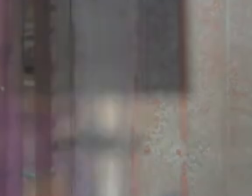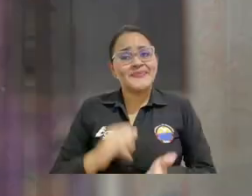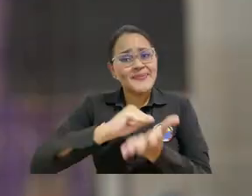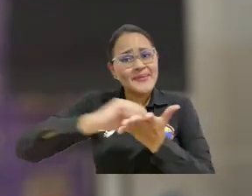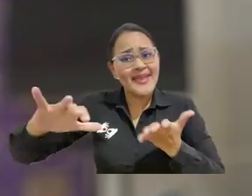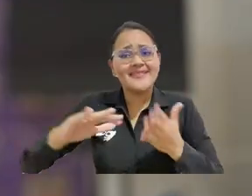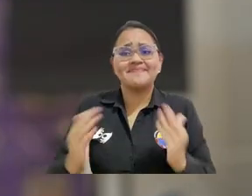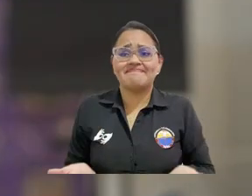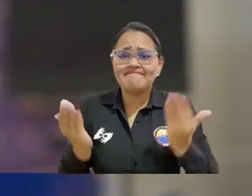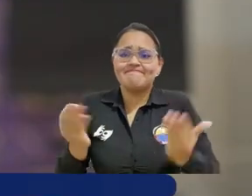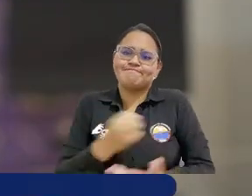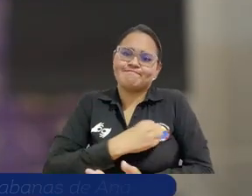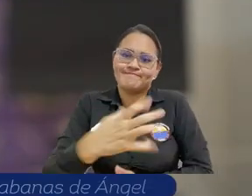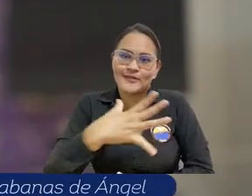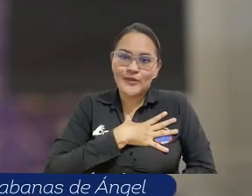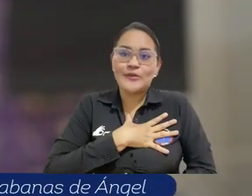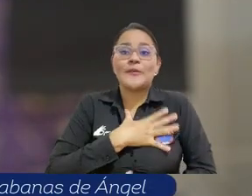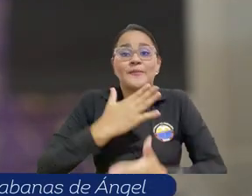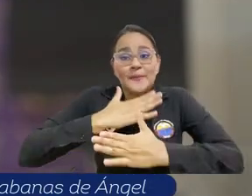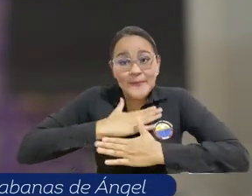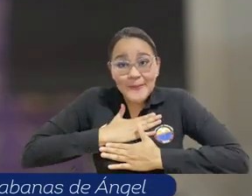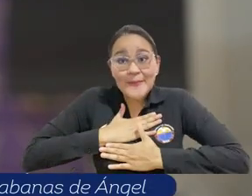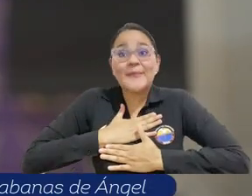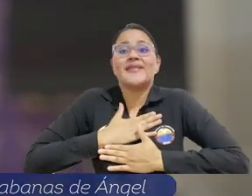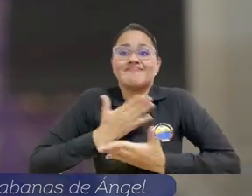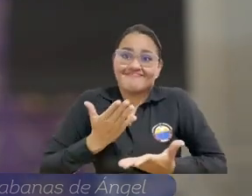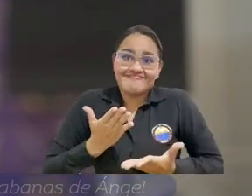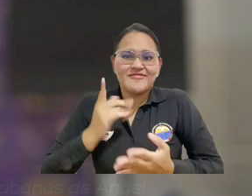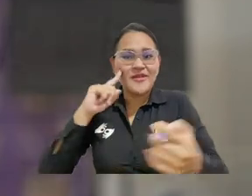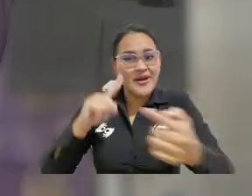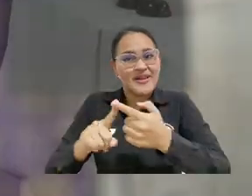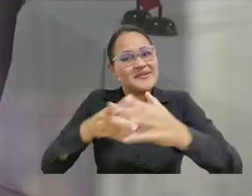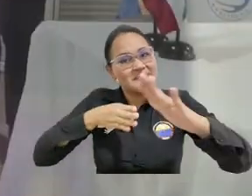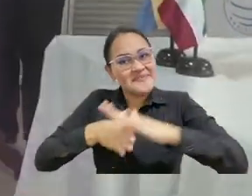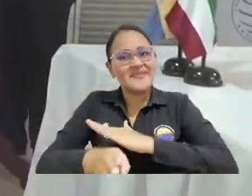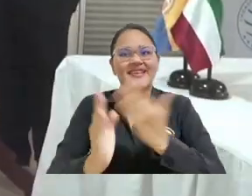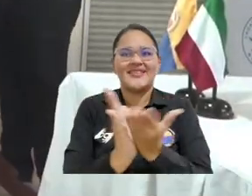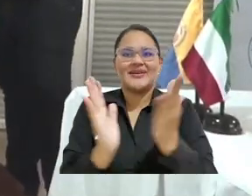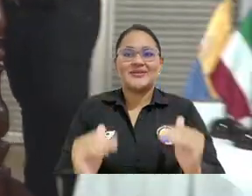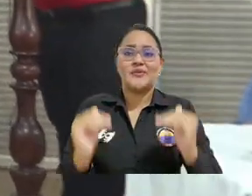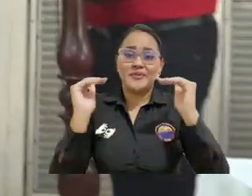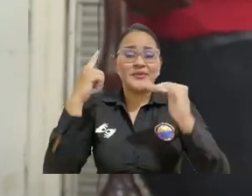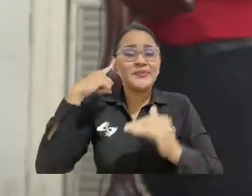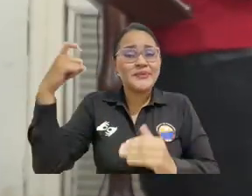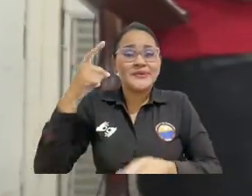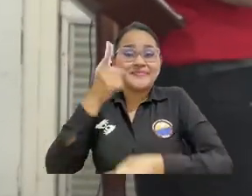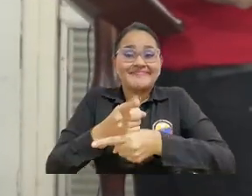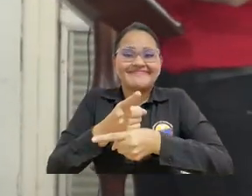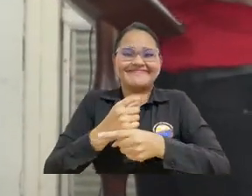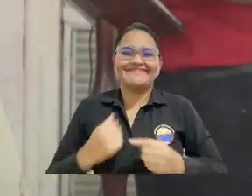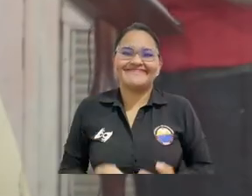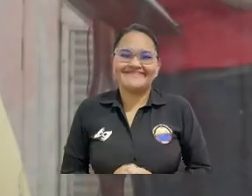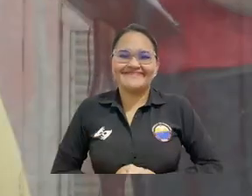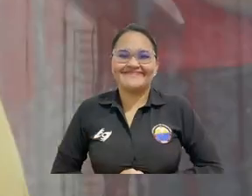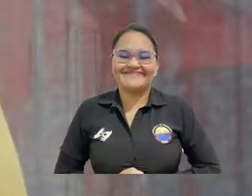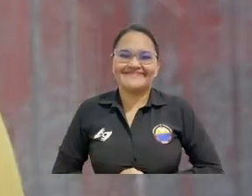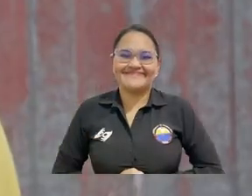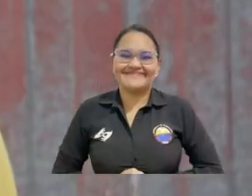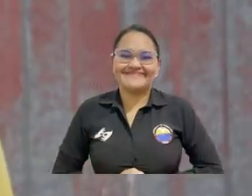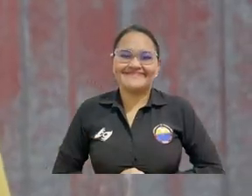Esta beca ha sido una gran oportunidad para mí para acceder a la educación superior y alcanzar mis sueños.